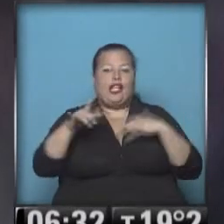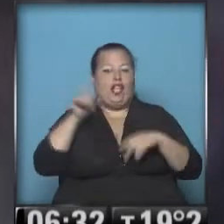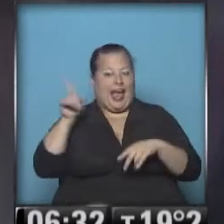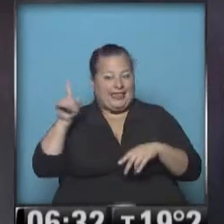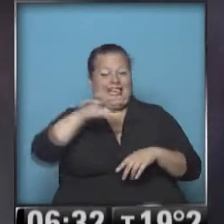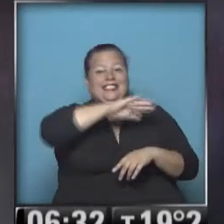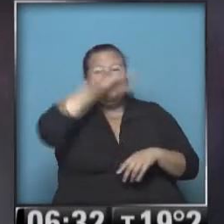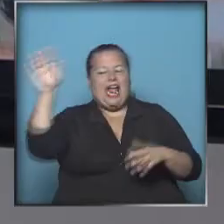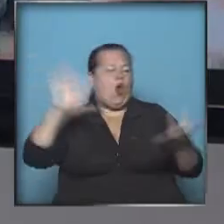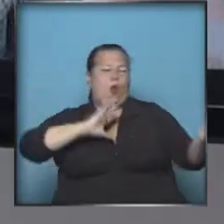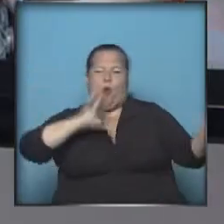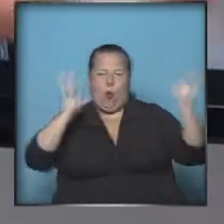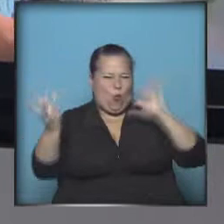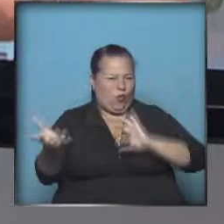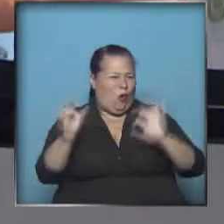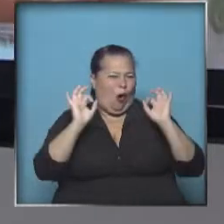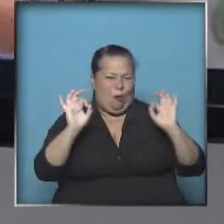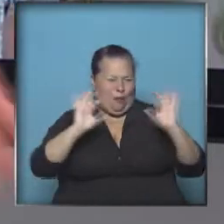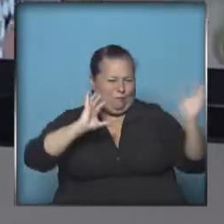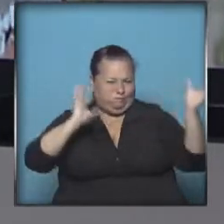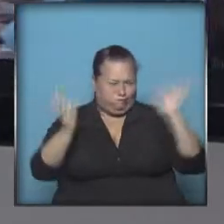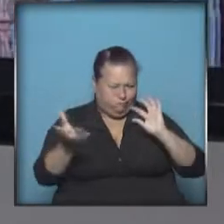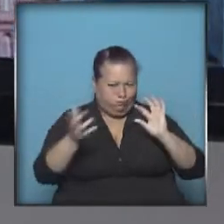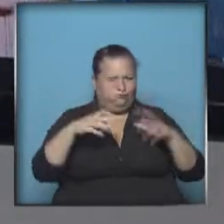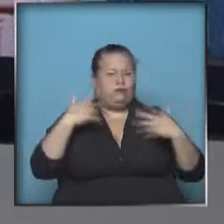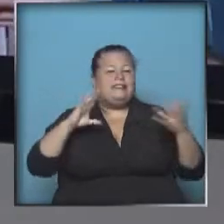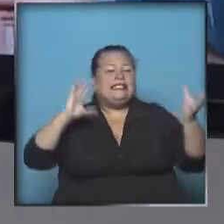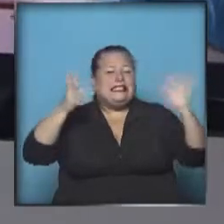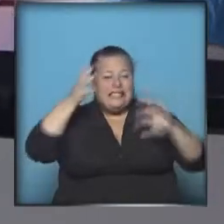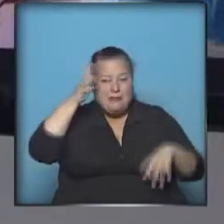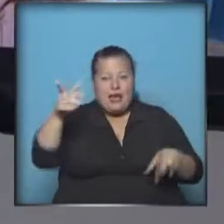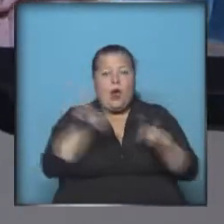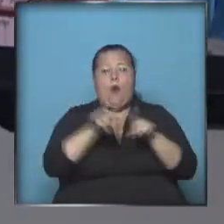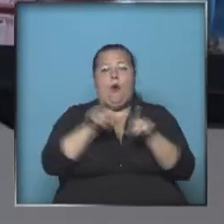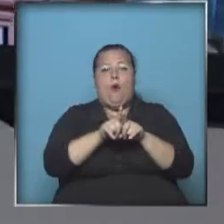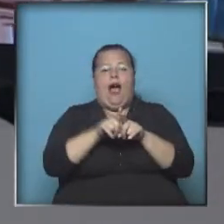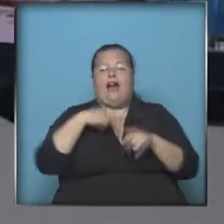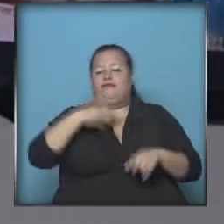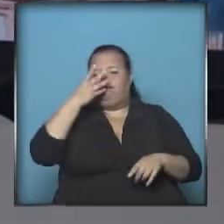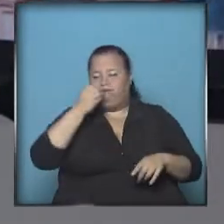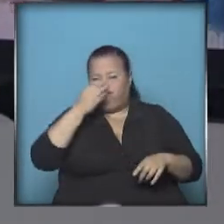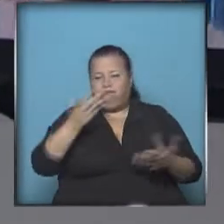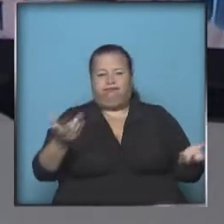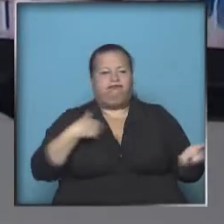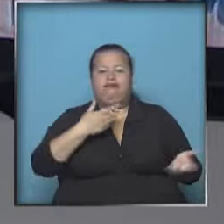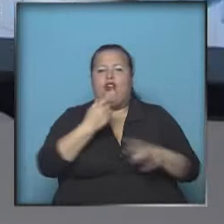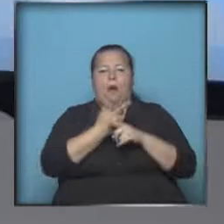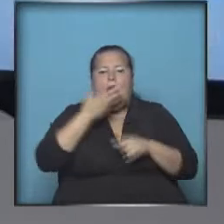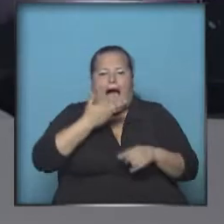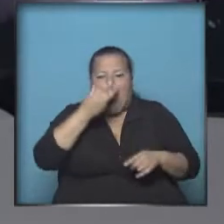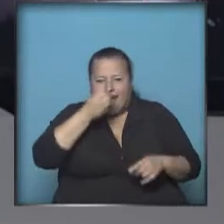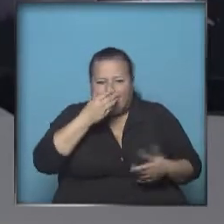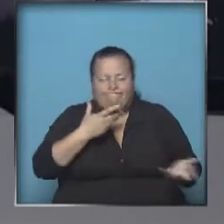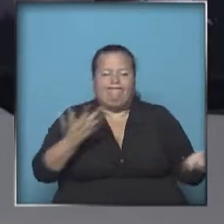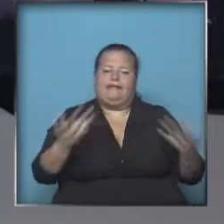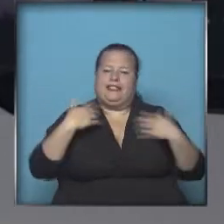Este, el cielo cubierto, pero recubierto. Está tan cubierto como está mi congestión, si apenas estoy pudiendo hablar.